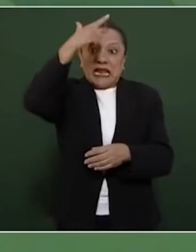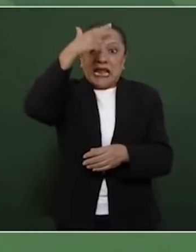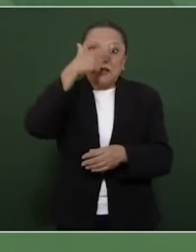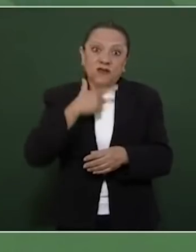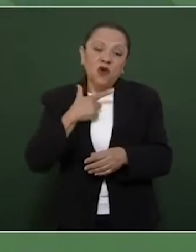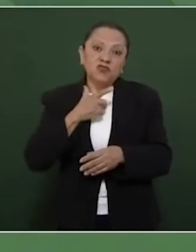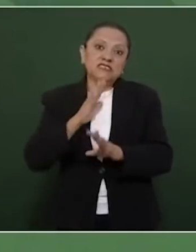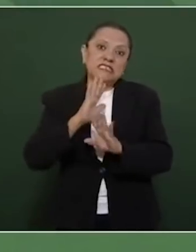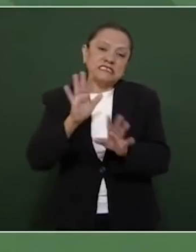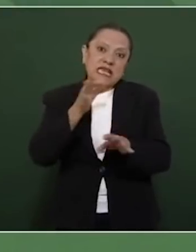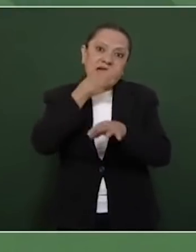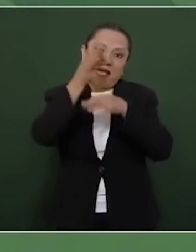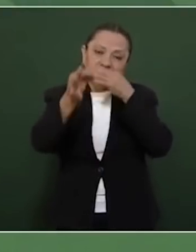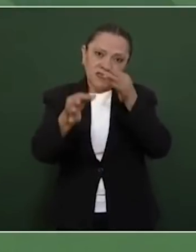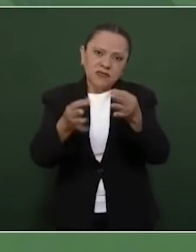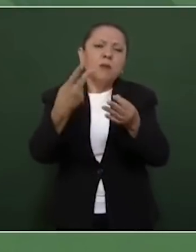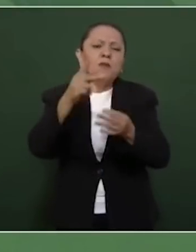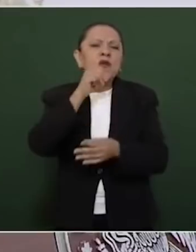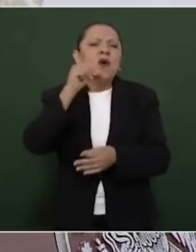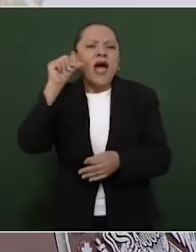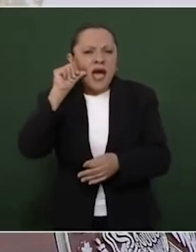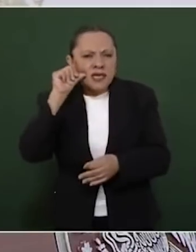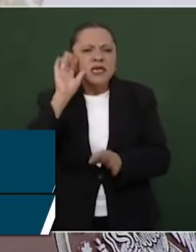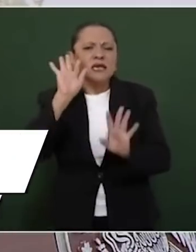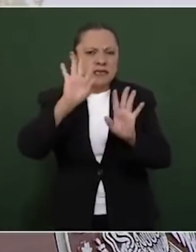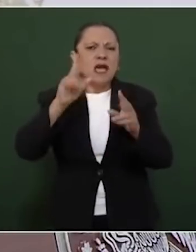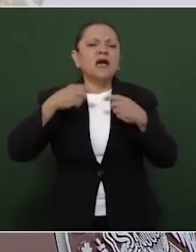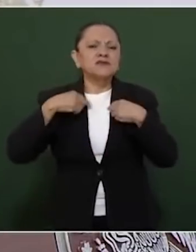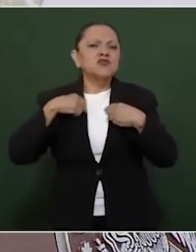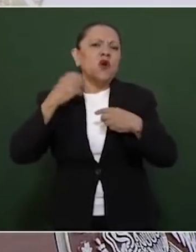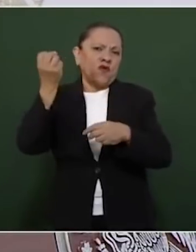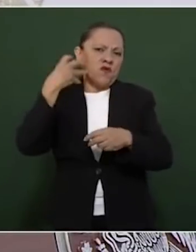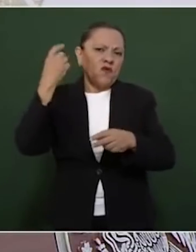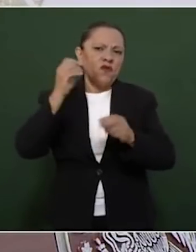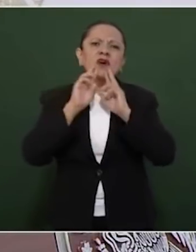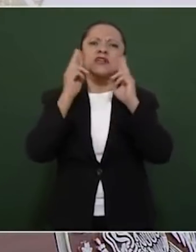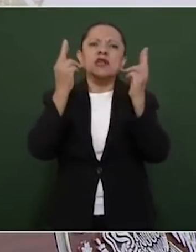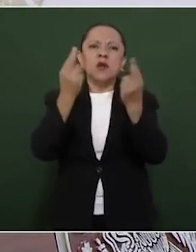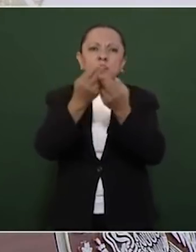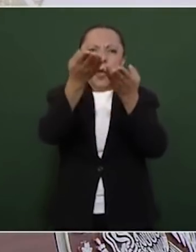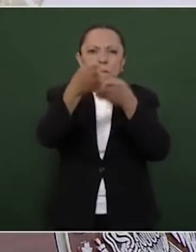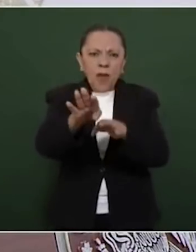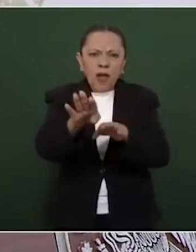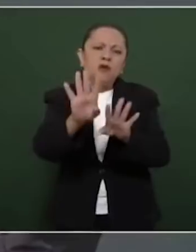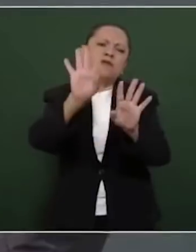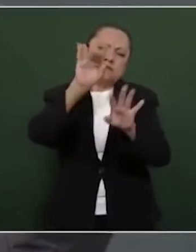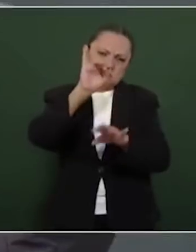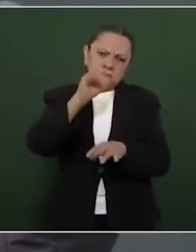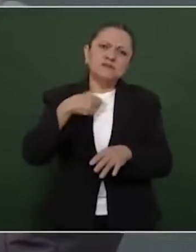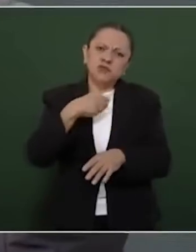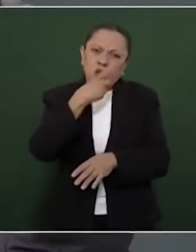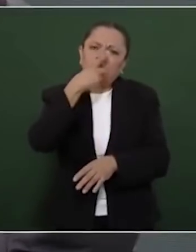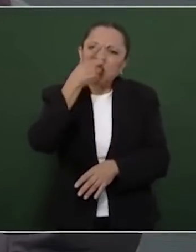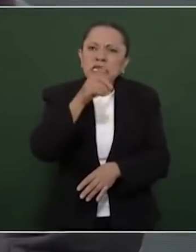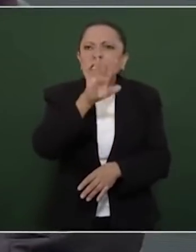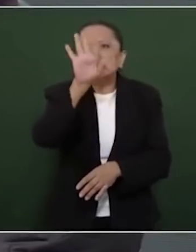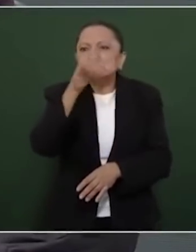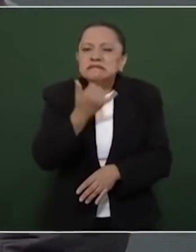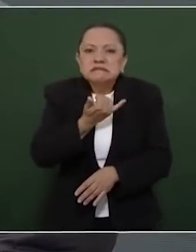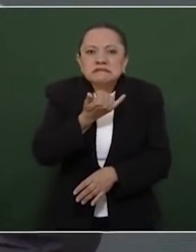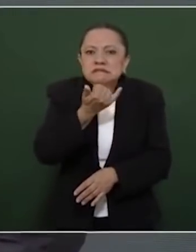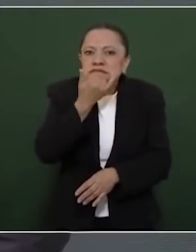Ayer que estuvimos en la convención bancaria, le ofrecí disculpas a la